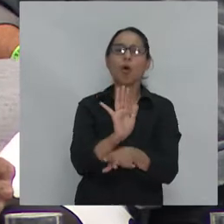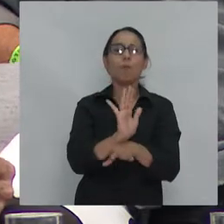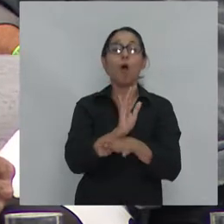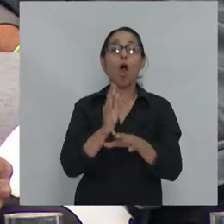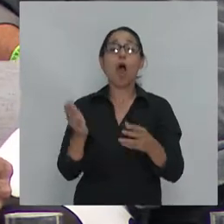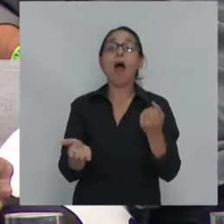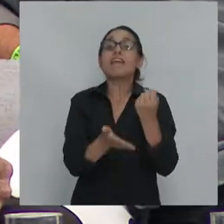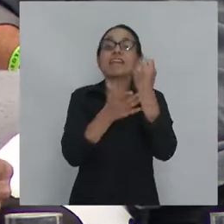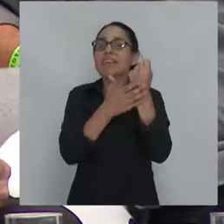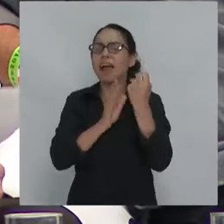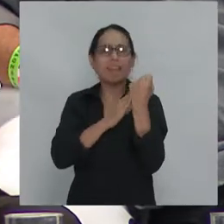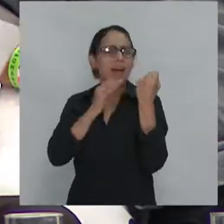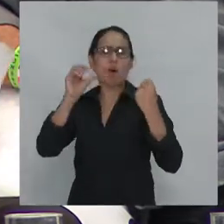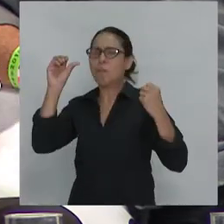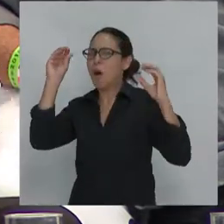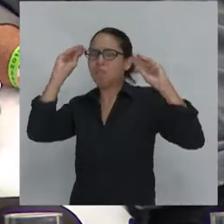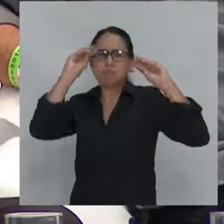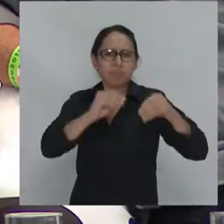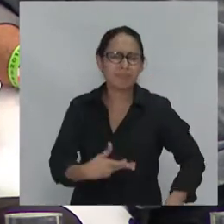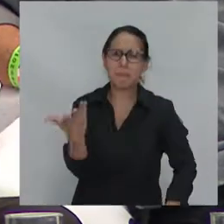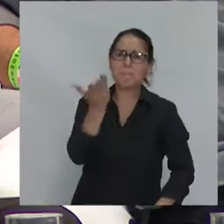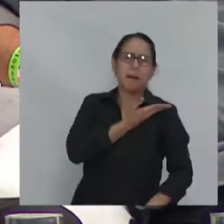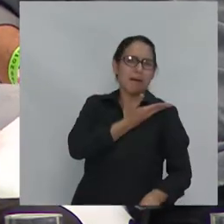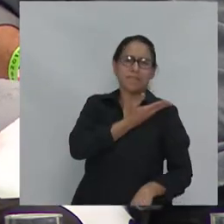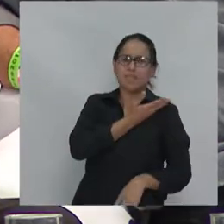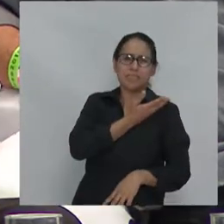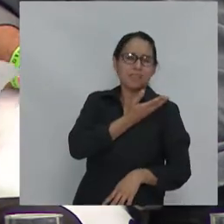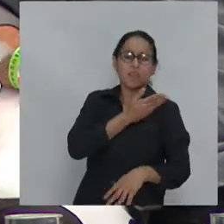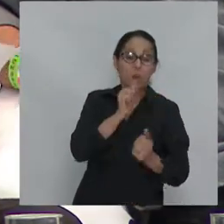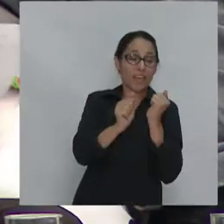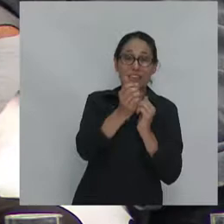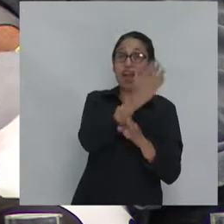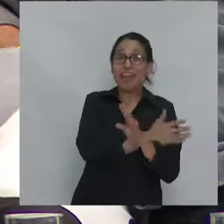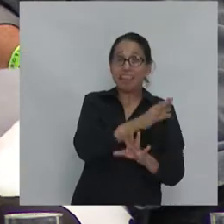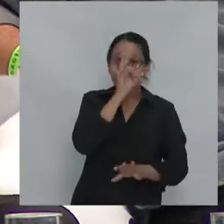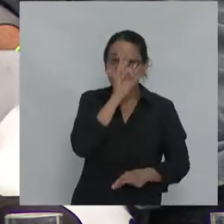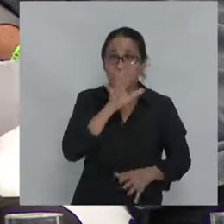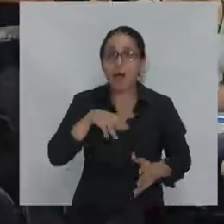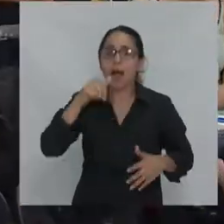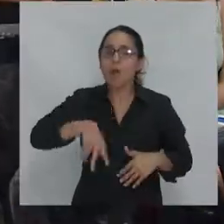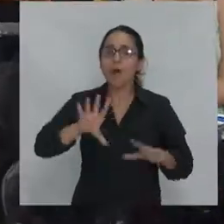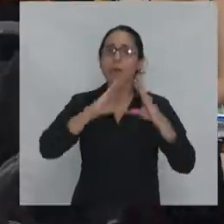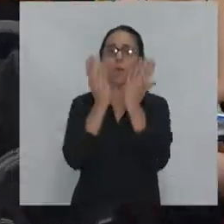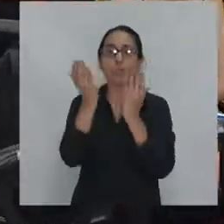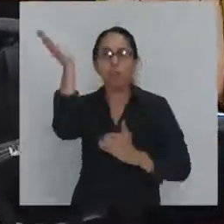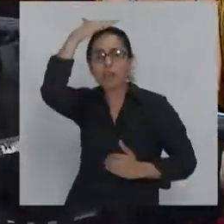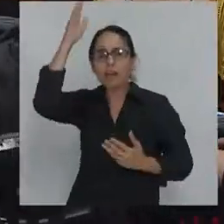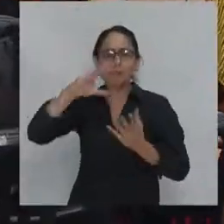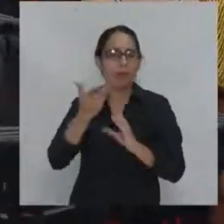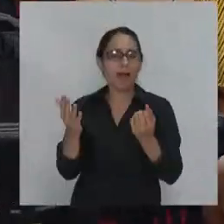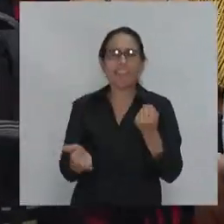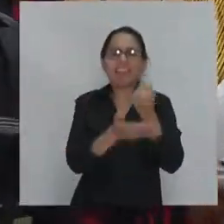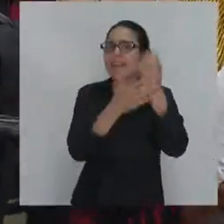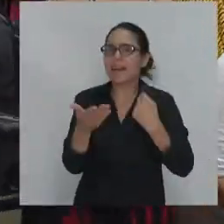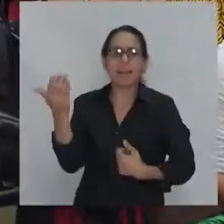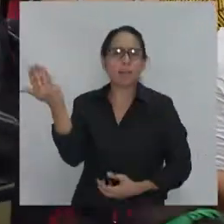izquierda una derrota histórica pero que significa esto que significa esta